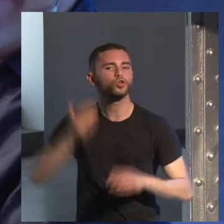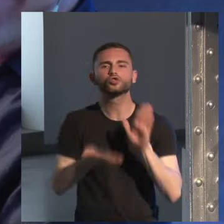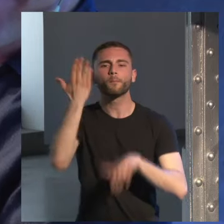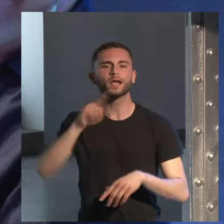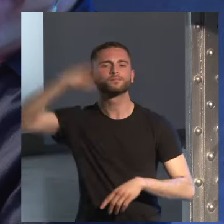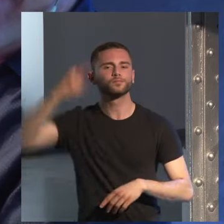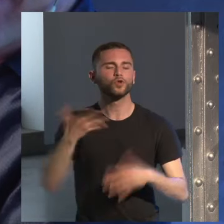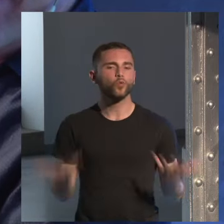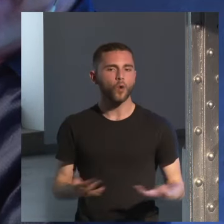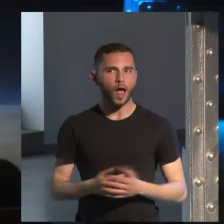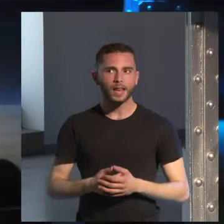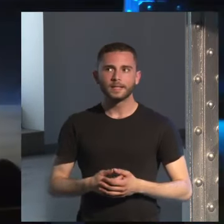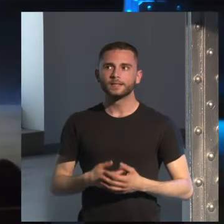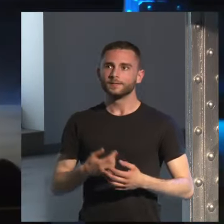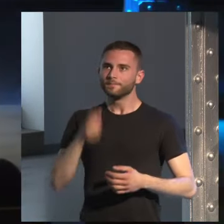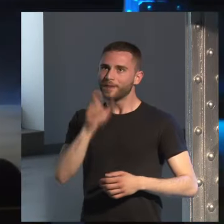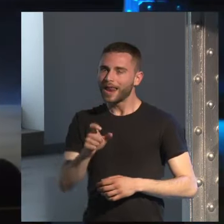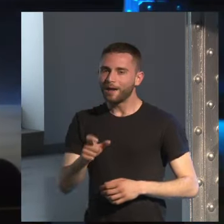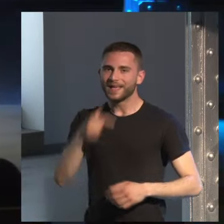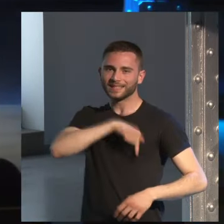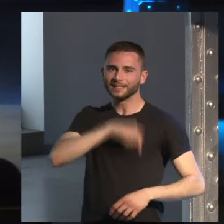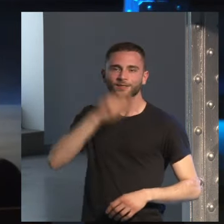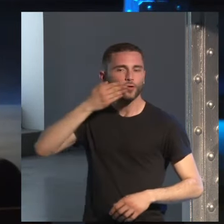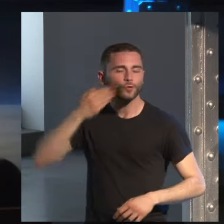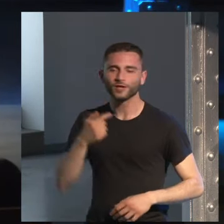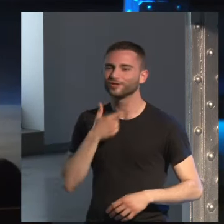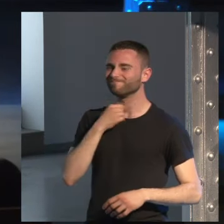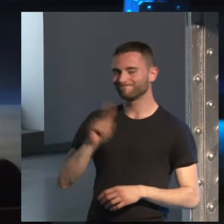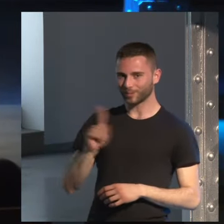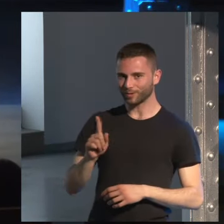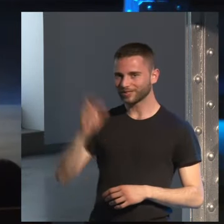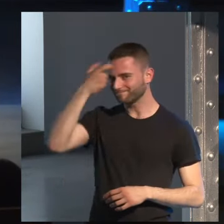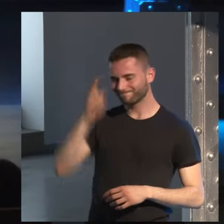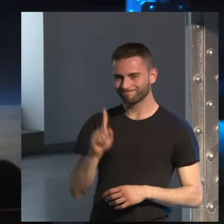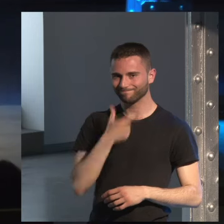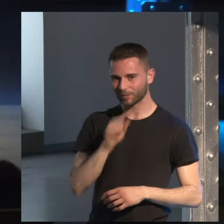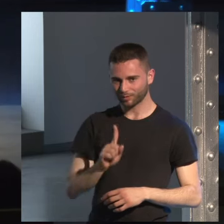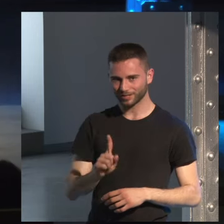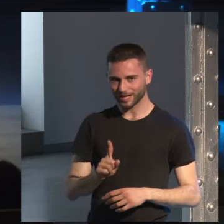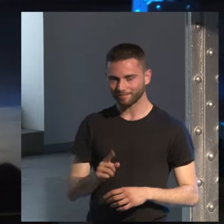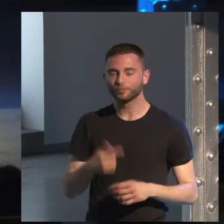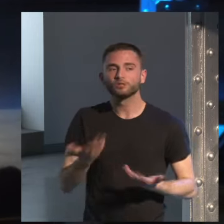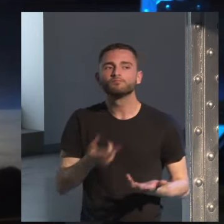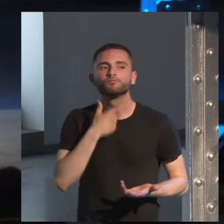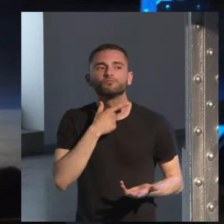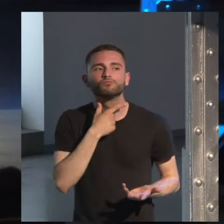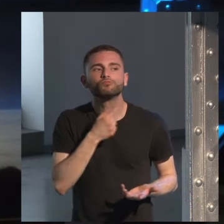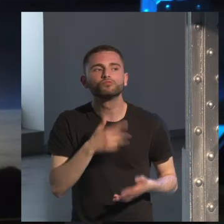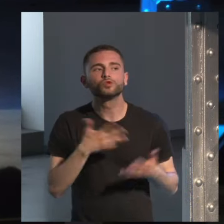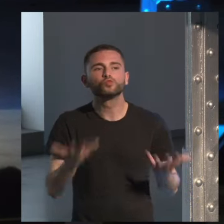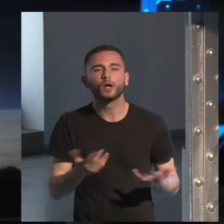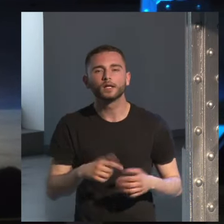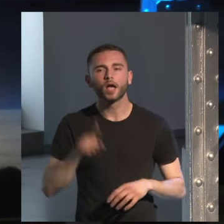expresión sentirse orgulloso no me gusta nada bueno pues di que te gusta especialmente sí hay una que no tuvo ningún